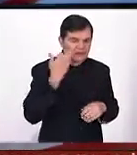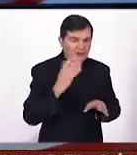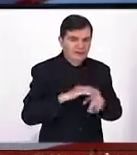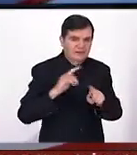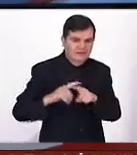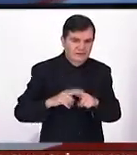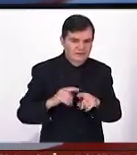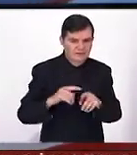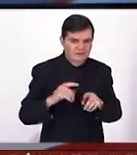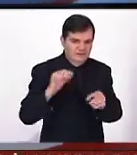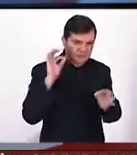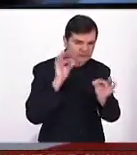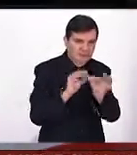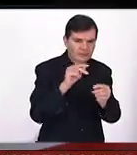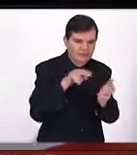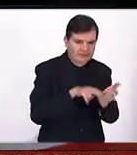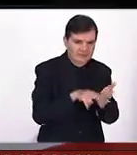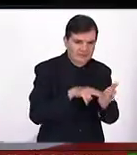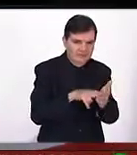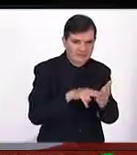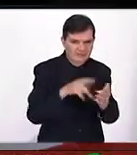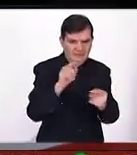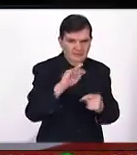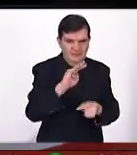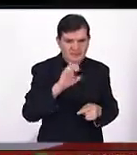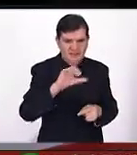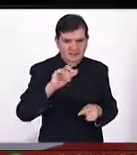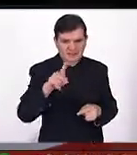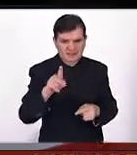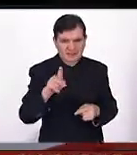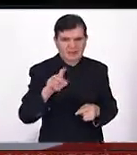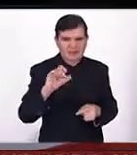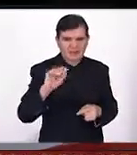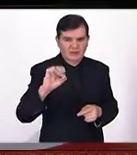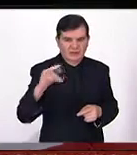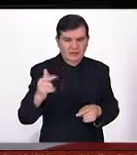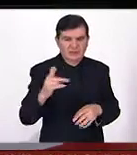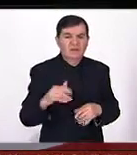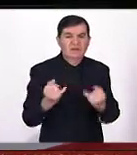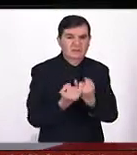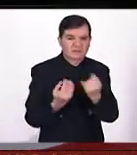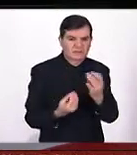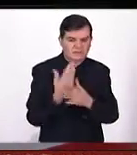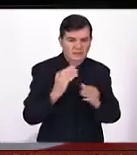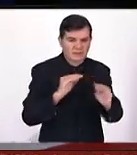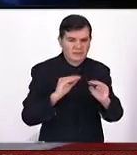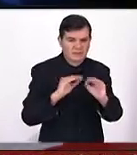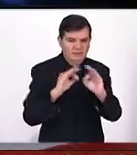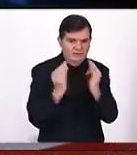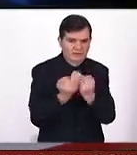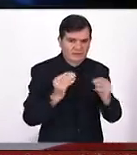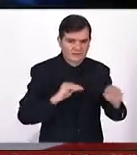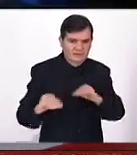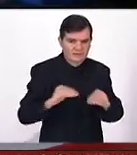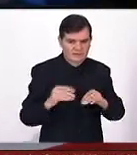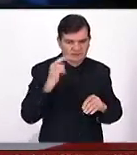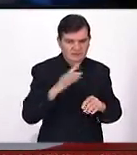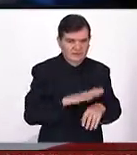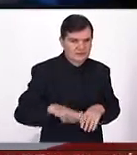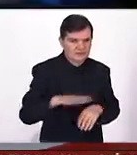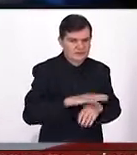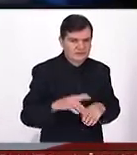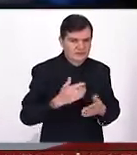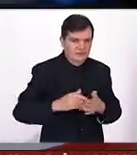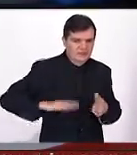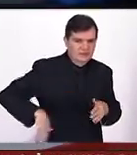campaña del punto negro o la Black Dot Campaign es un nuevo movimiento que está circulando por las redes sociales